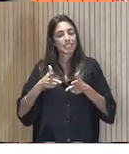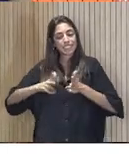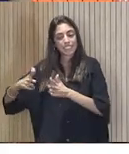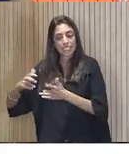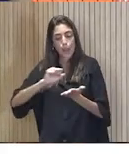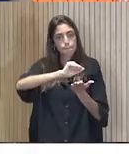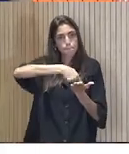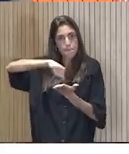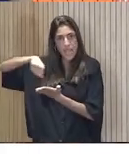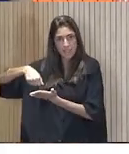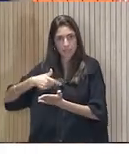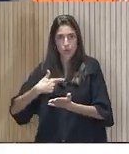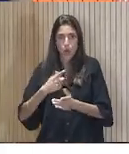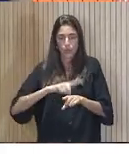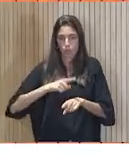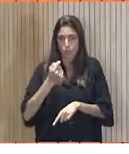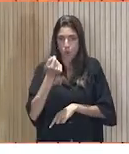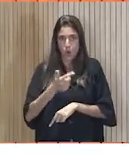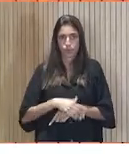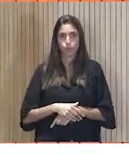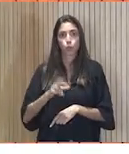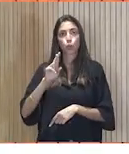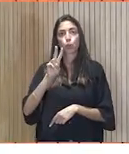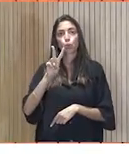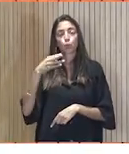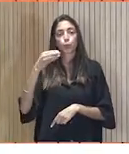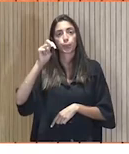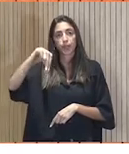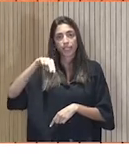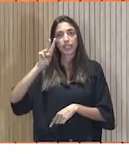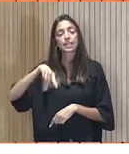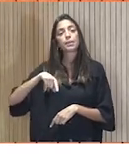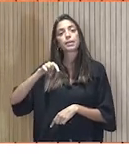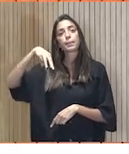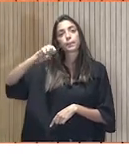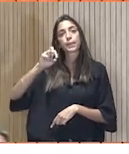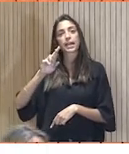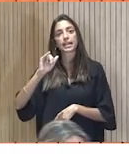por poco tiempo. Invito, por favor, a Rubén Marín y a Marisa González Ramos.